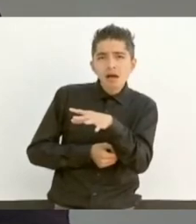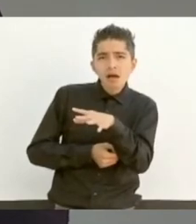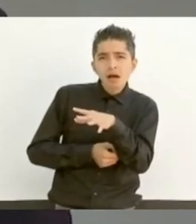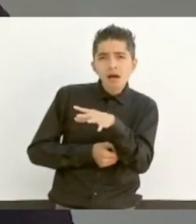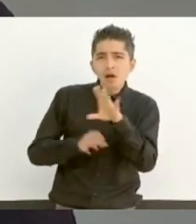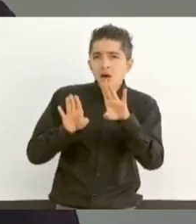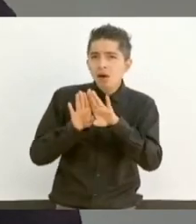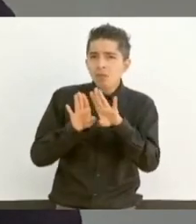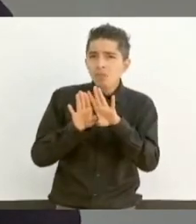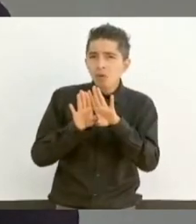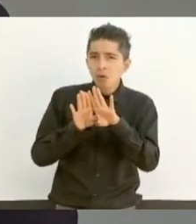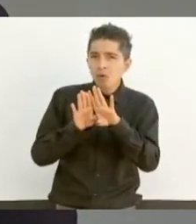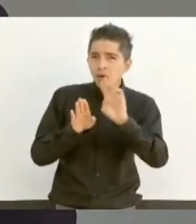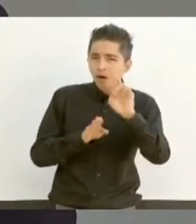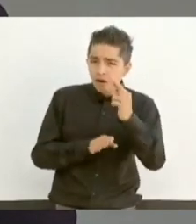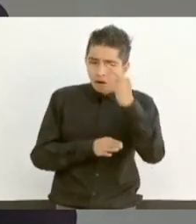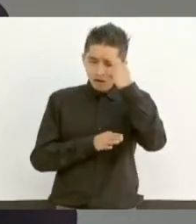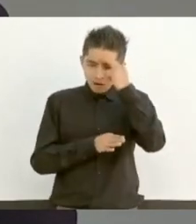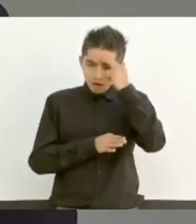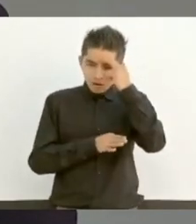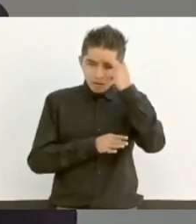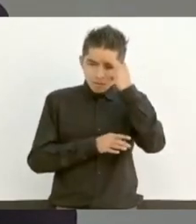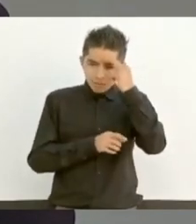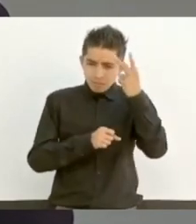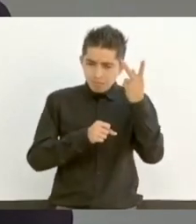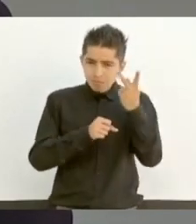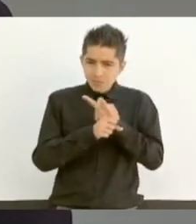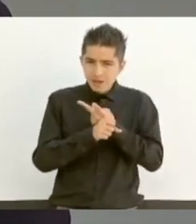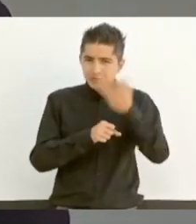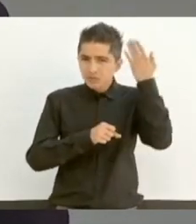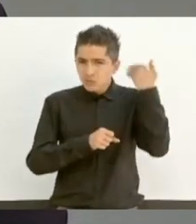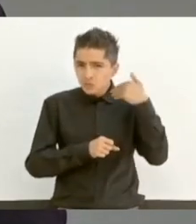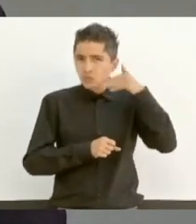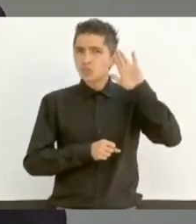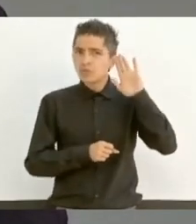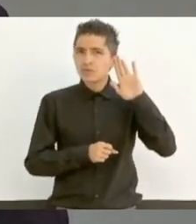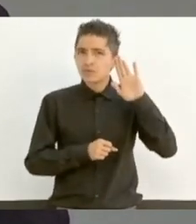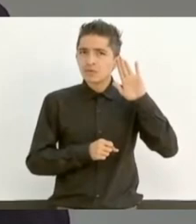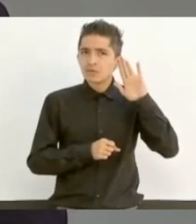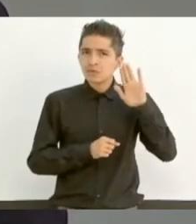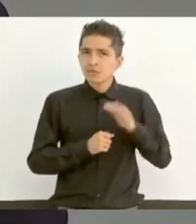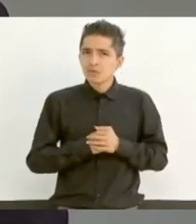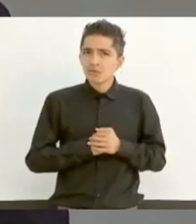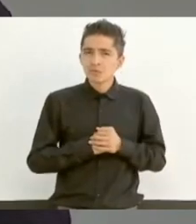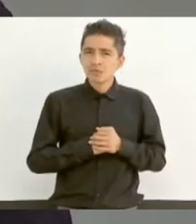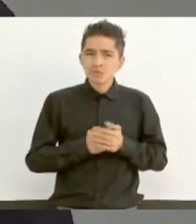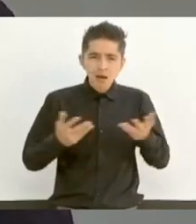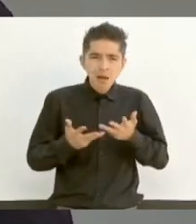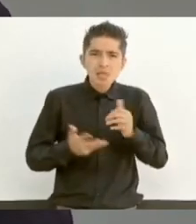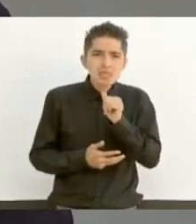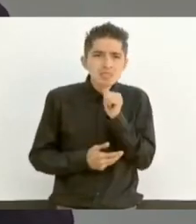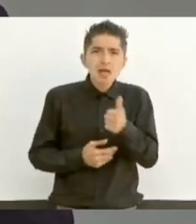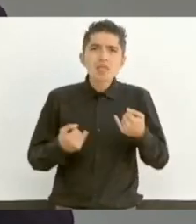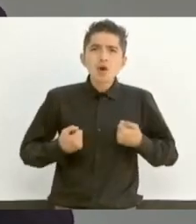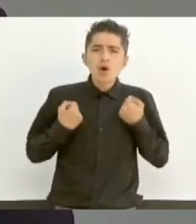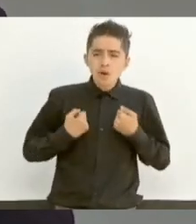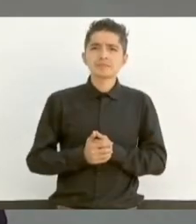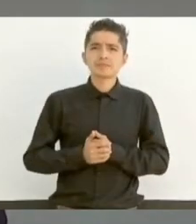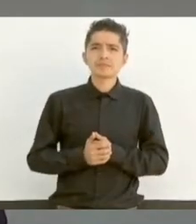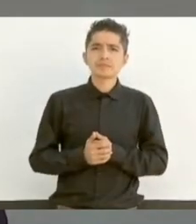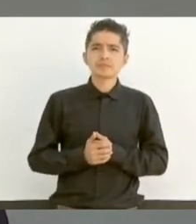sucedió anteriormente, que no se hizo nada por los jóvenes.